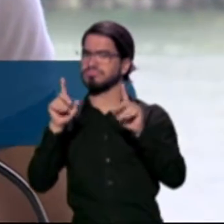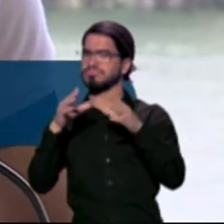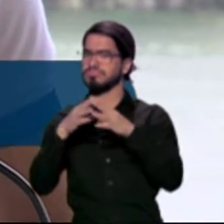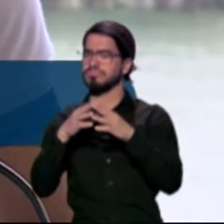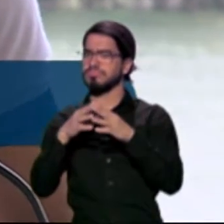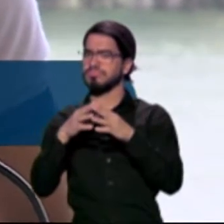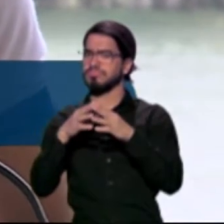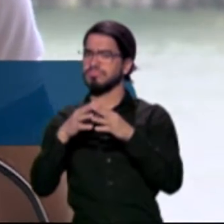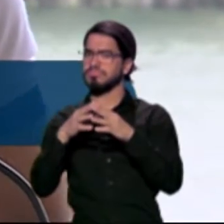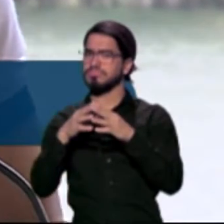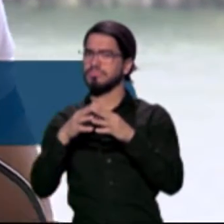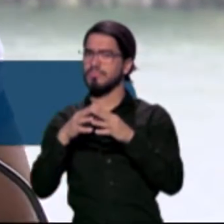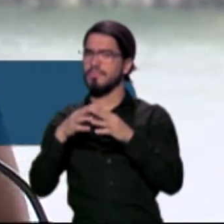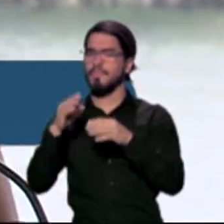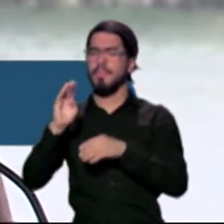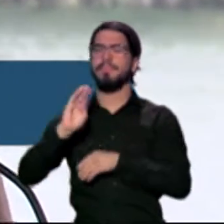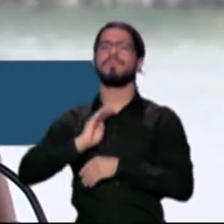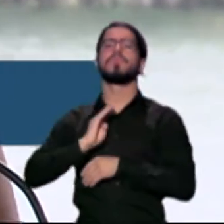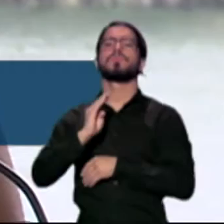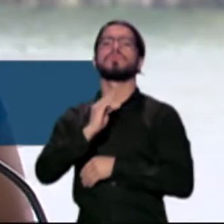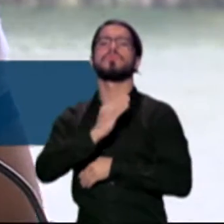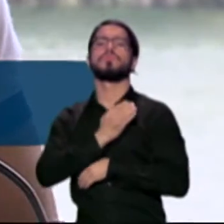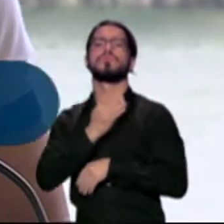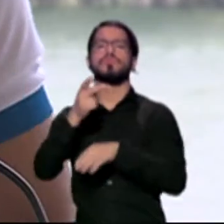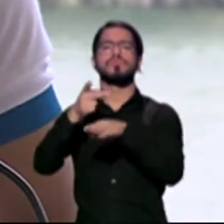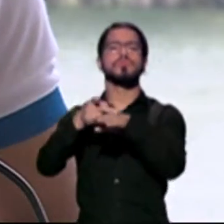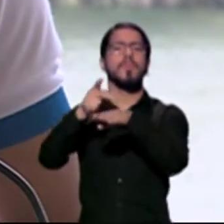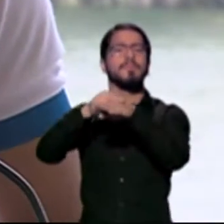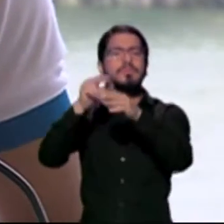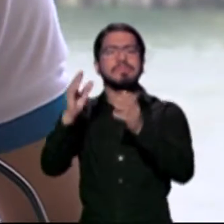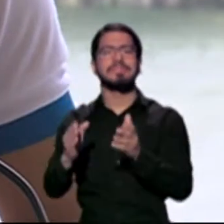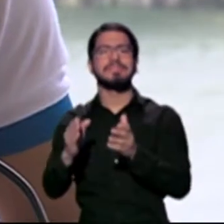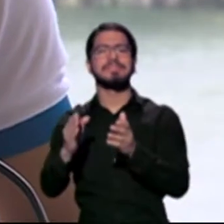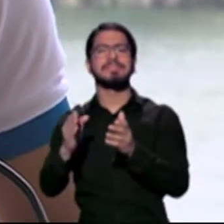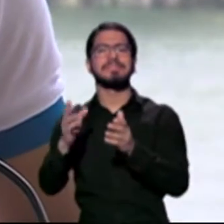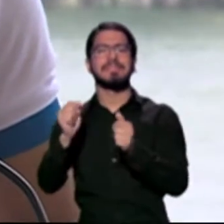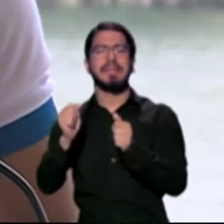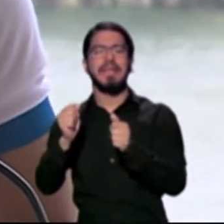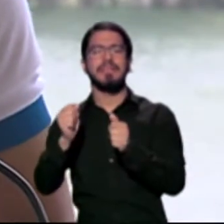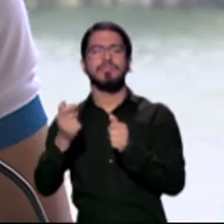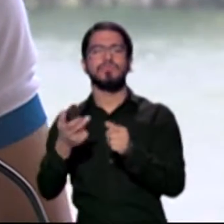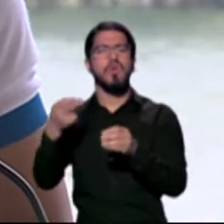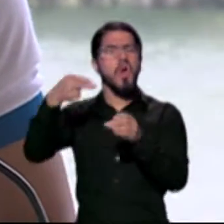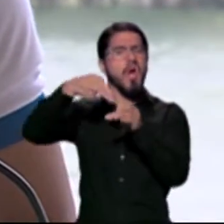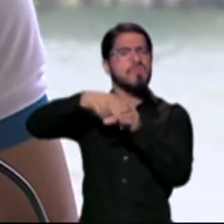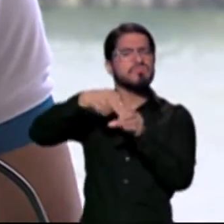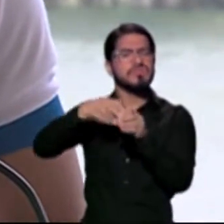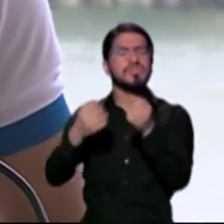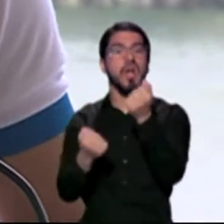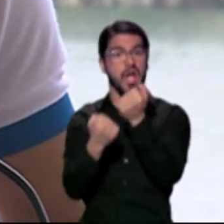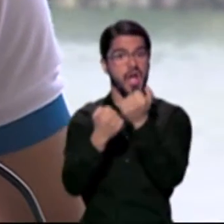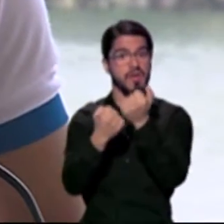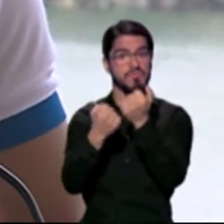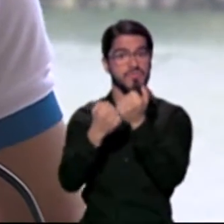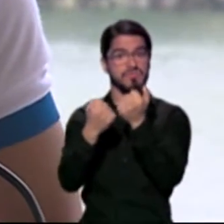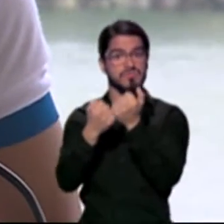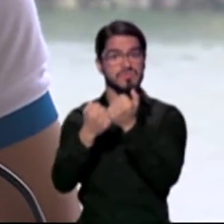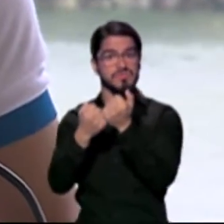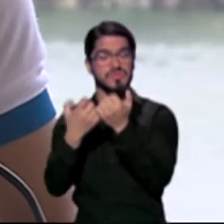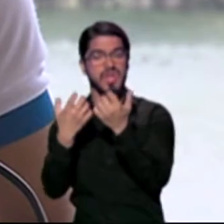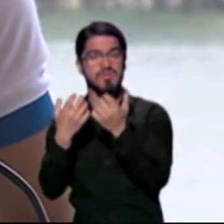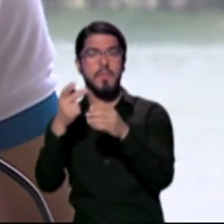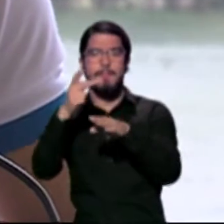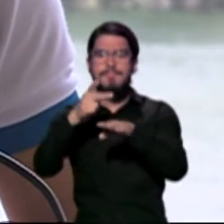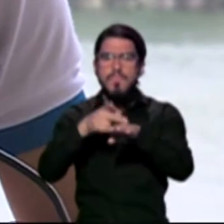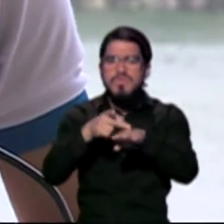que nosotros como ciudadanos debemos de aplicarnos ante la crisis que atraviesa el país Vivimos